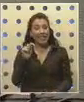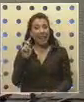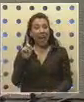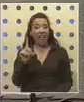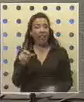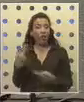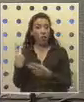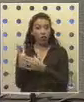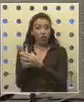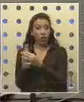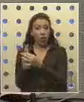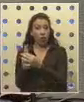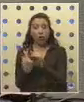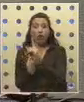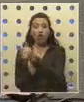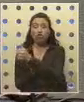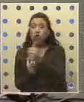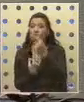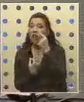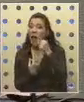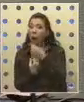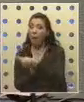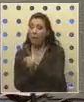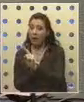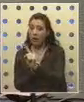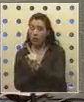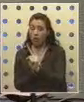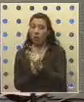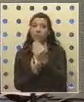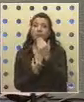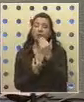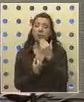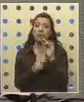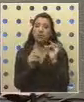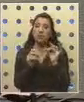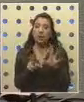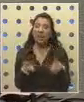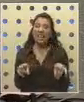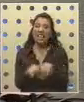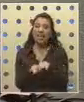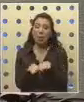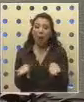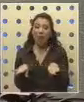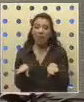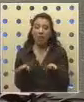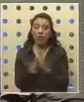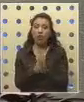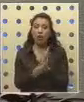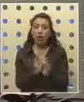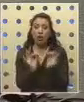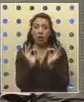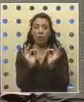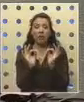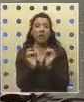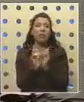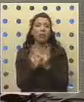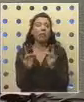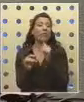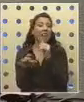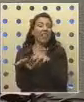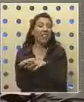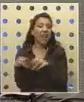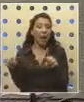es privativa del hombre, y establece también la igualdad plena, incluso en caso de